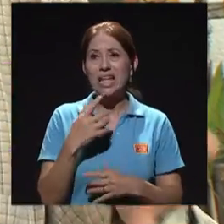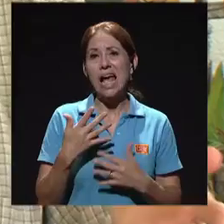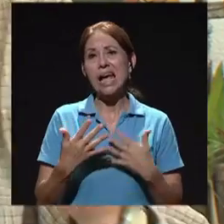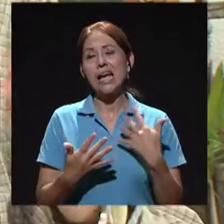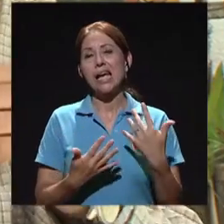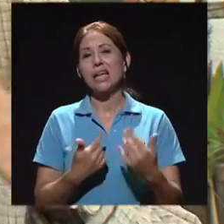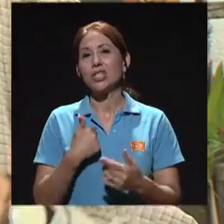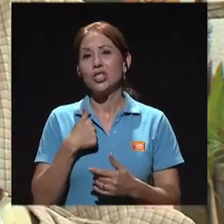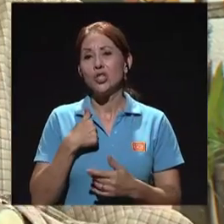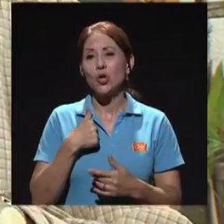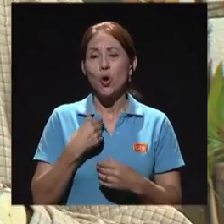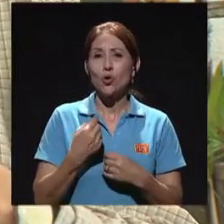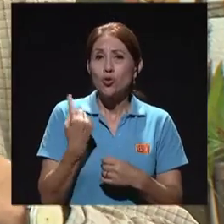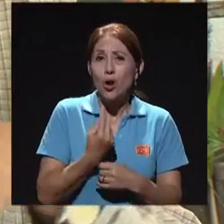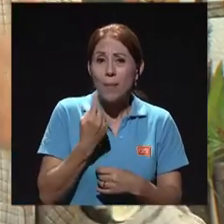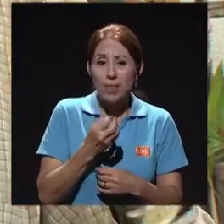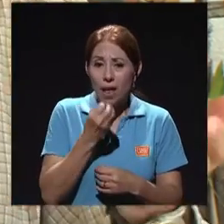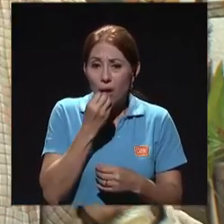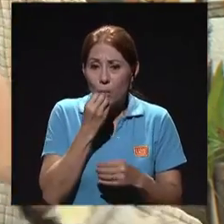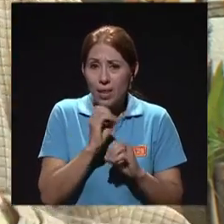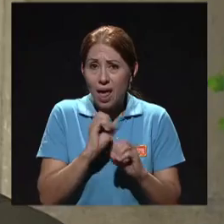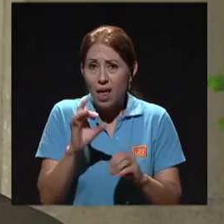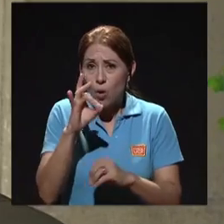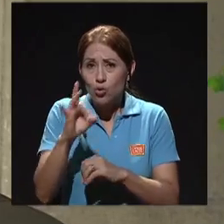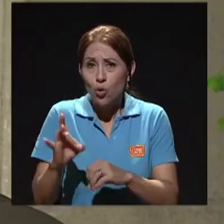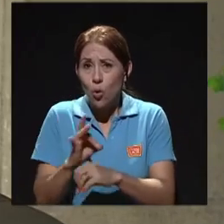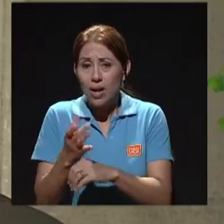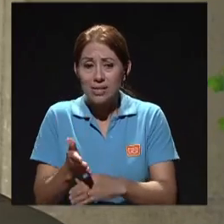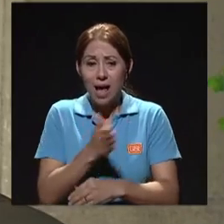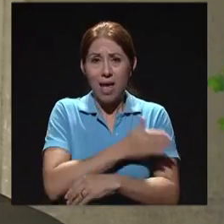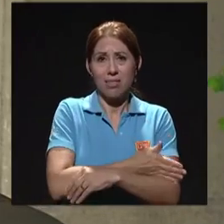Hice ocho horas de ayuno, nada más. Que si me sirve, que si no me sirve.